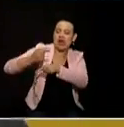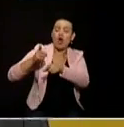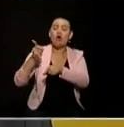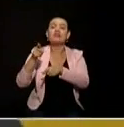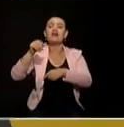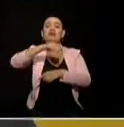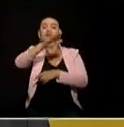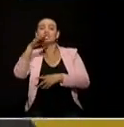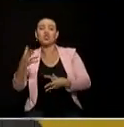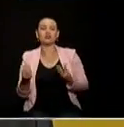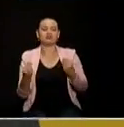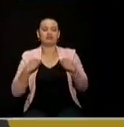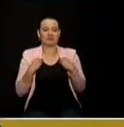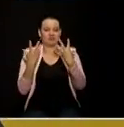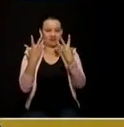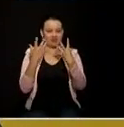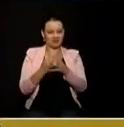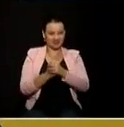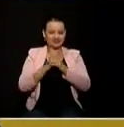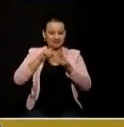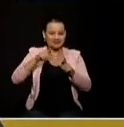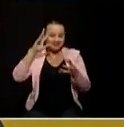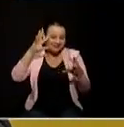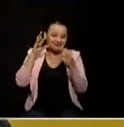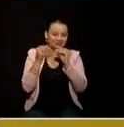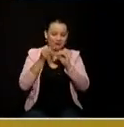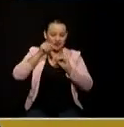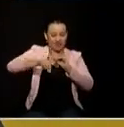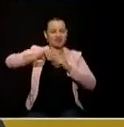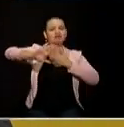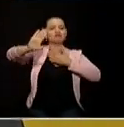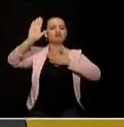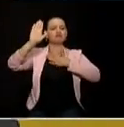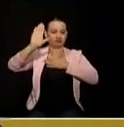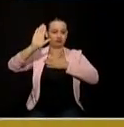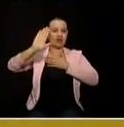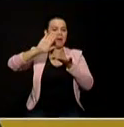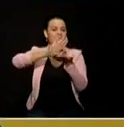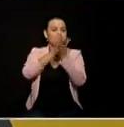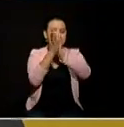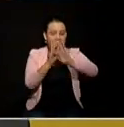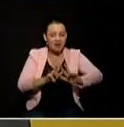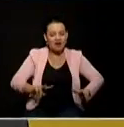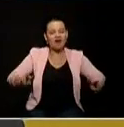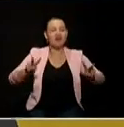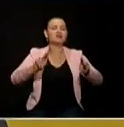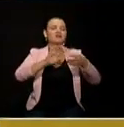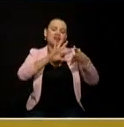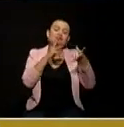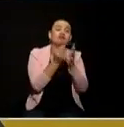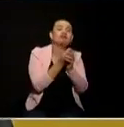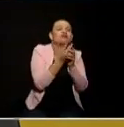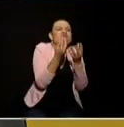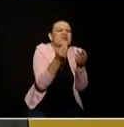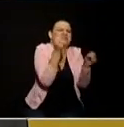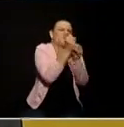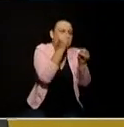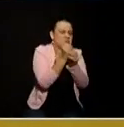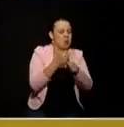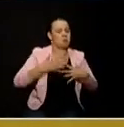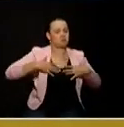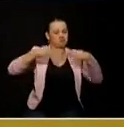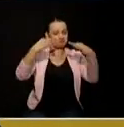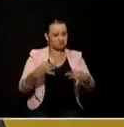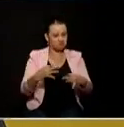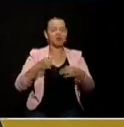verdadero y auténtico nuevo pacto social de antioquia con paz completa inclusión con trabajo decente seguridad humana